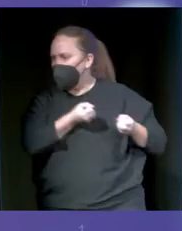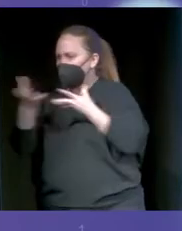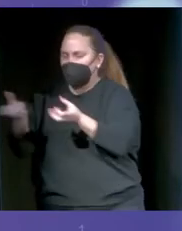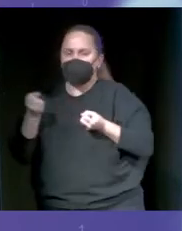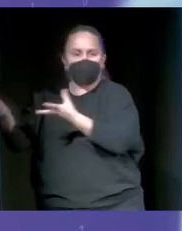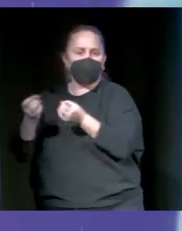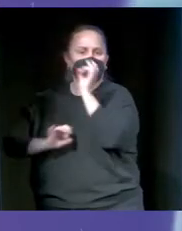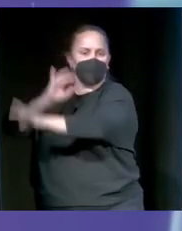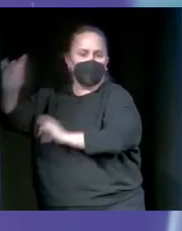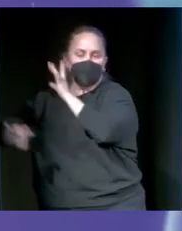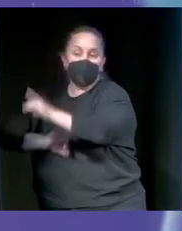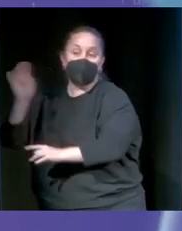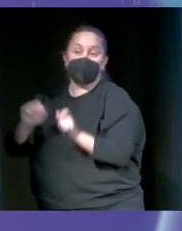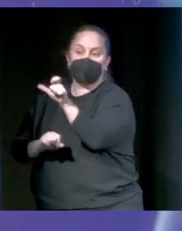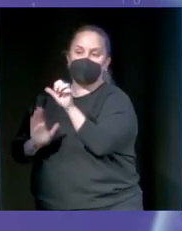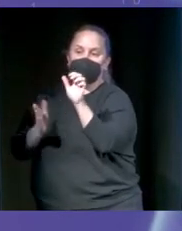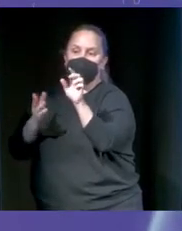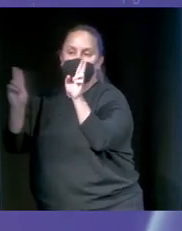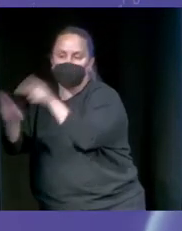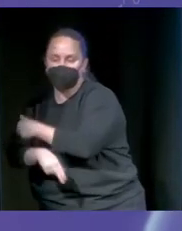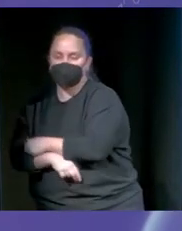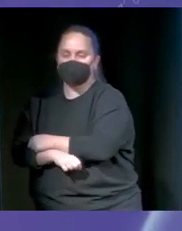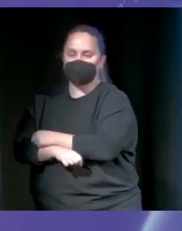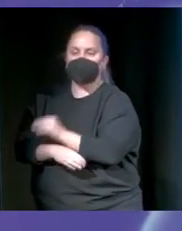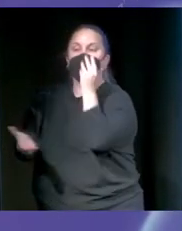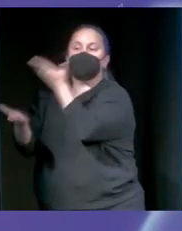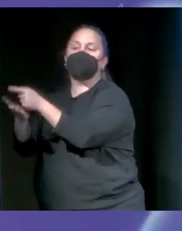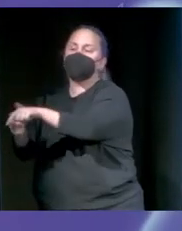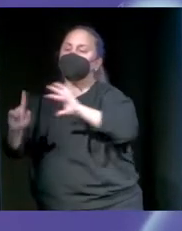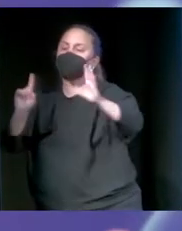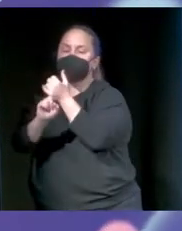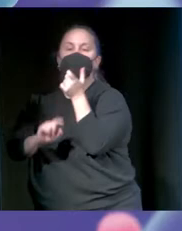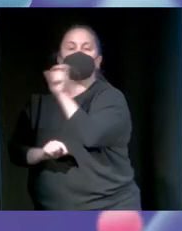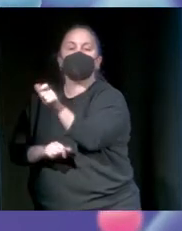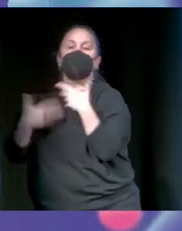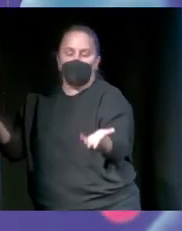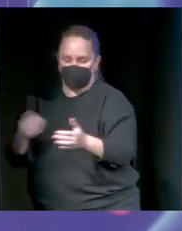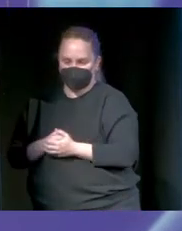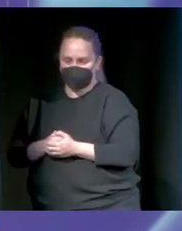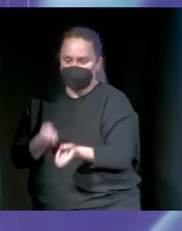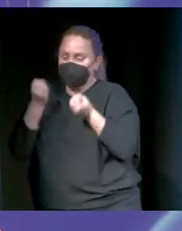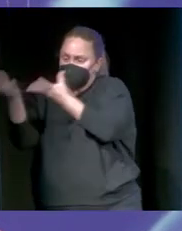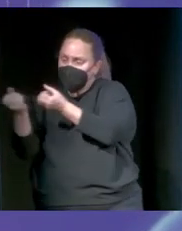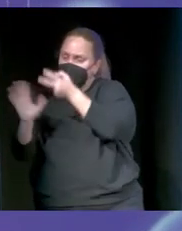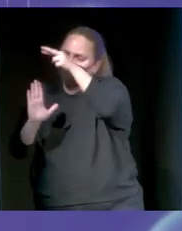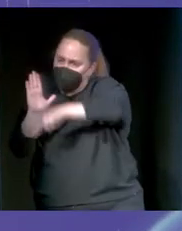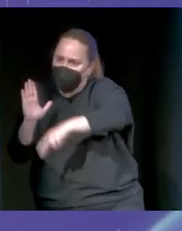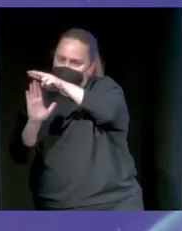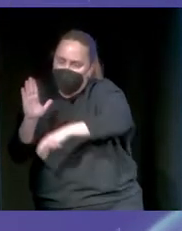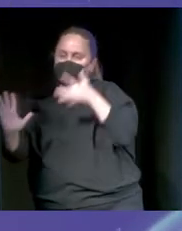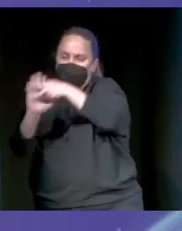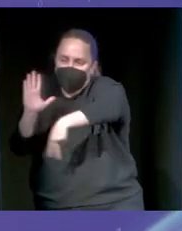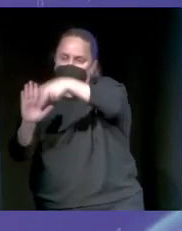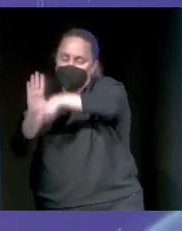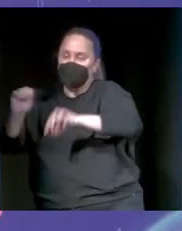ahora empezamos a enmascarar palabras. ¿Y qué le pedimos a la máquina? Adivina las palabras que van ahí. Se iteran millones de veces y te vas quedando